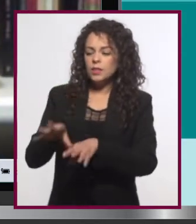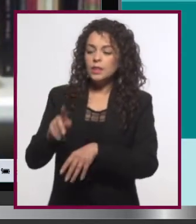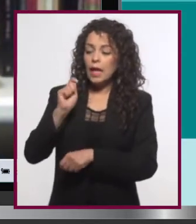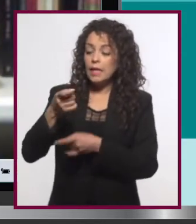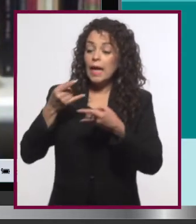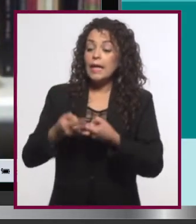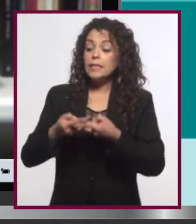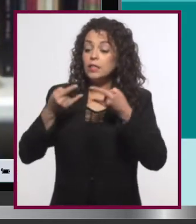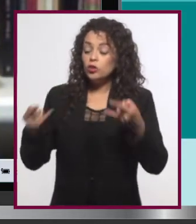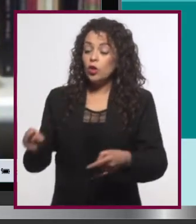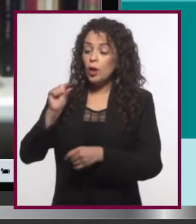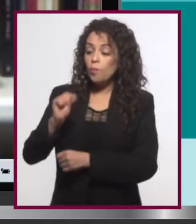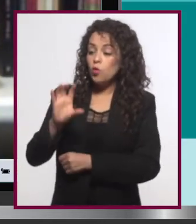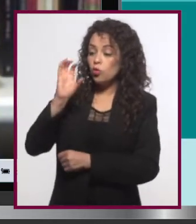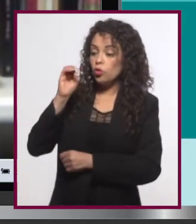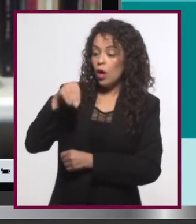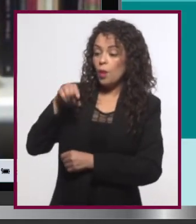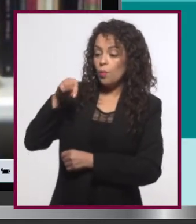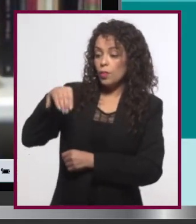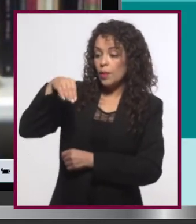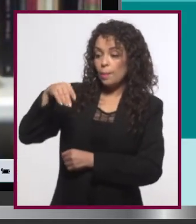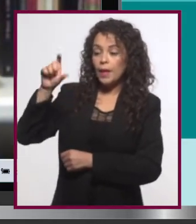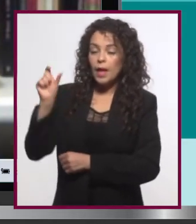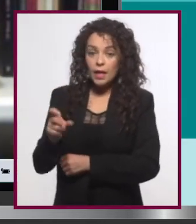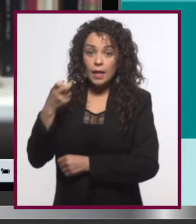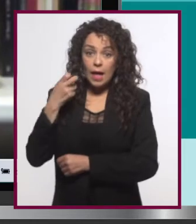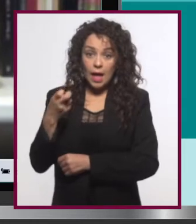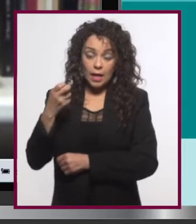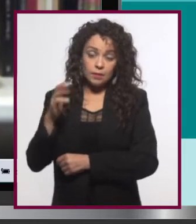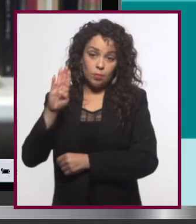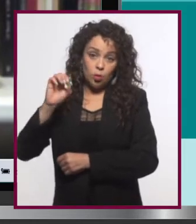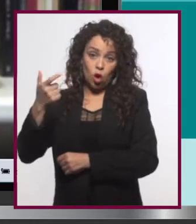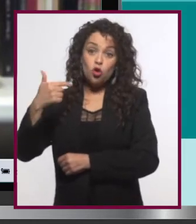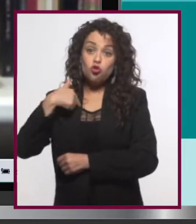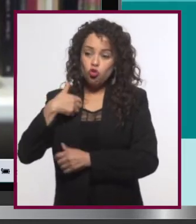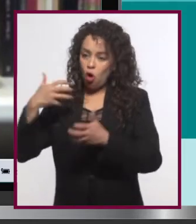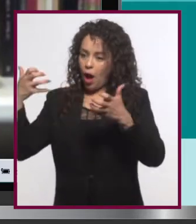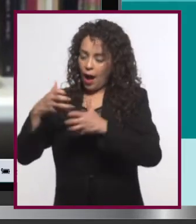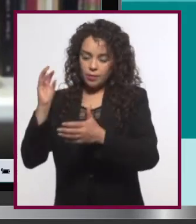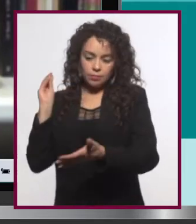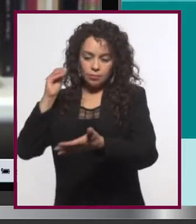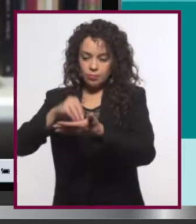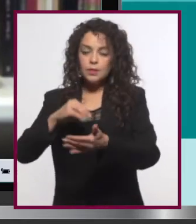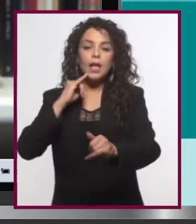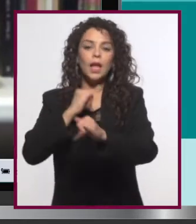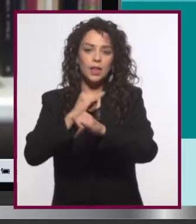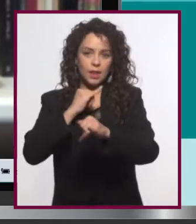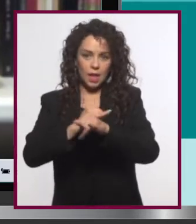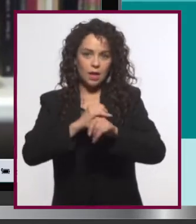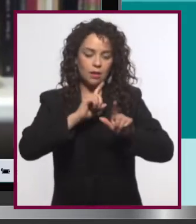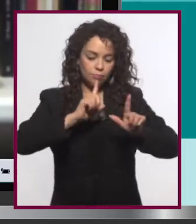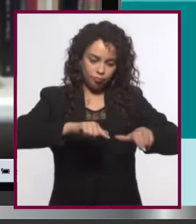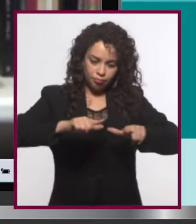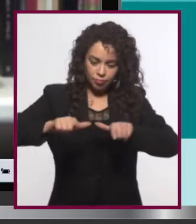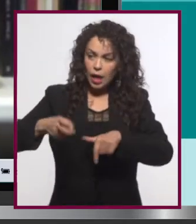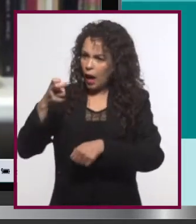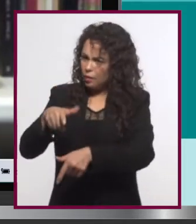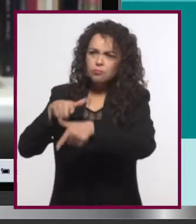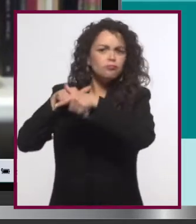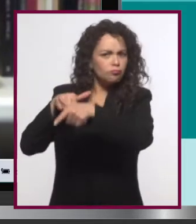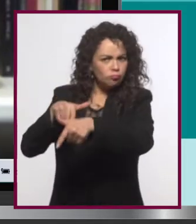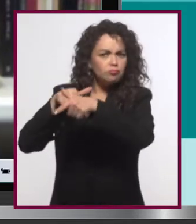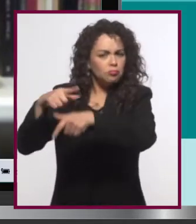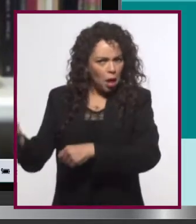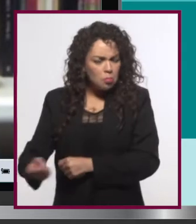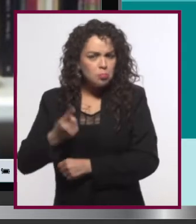llama lashistorias.com.mx, un blog que yo puse yo mismo en un dominio de internet. Y ese